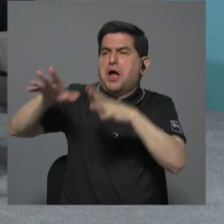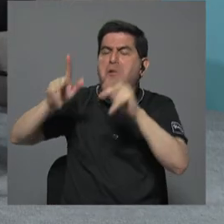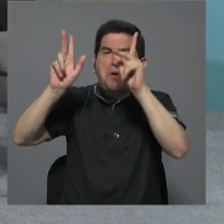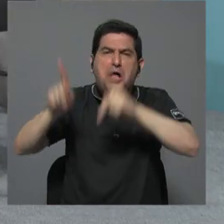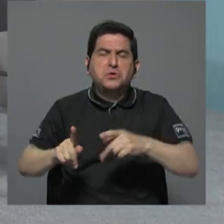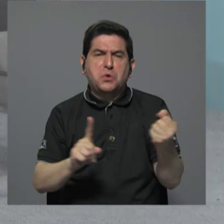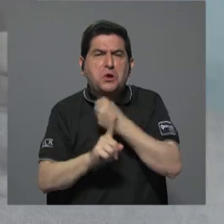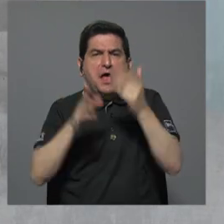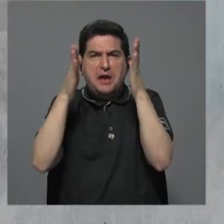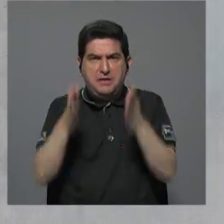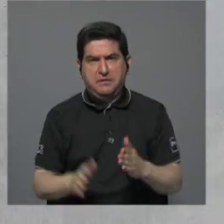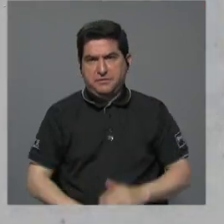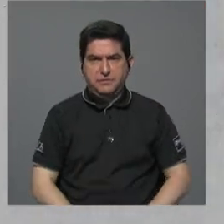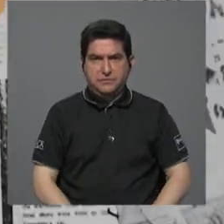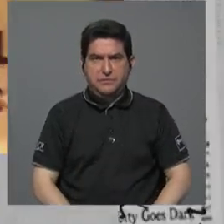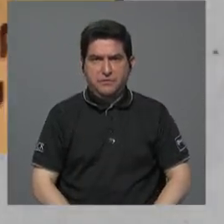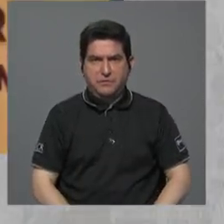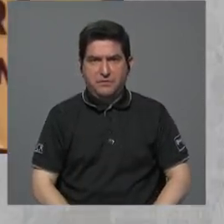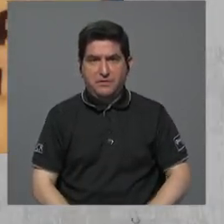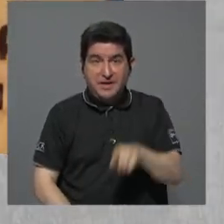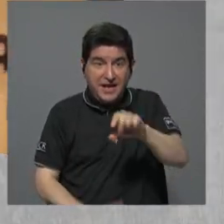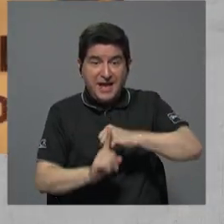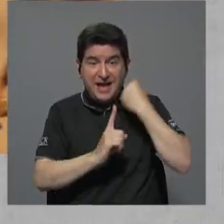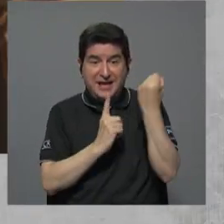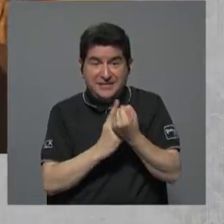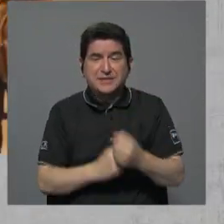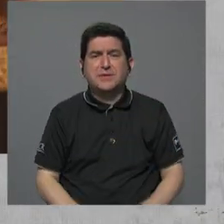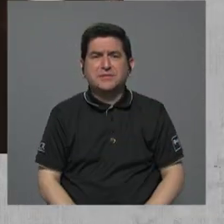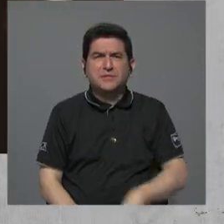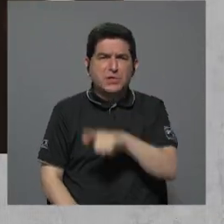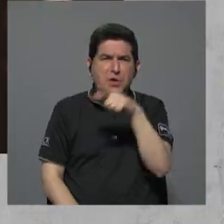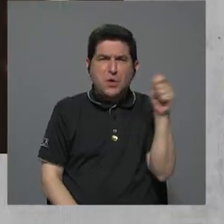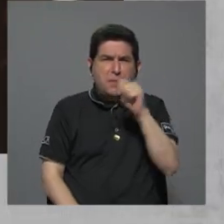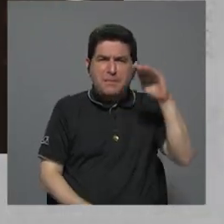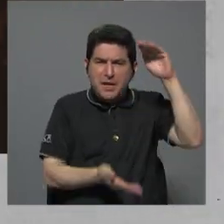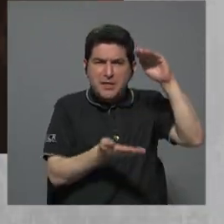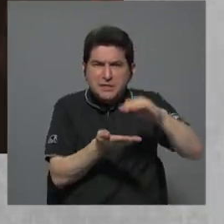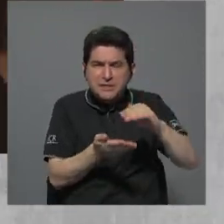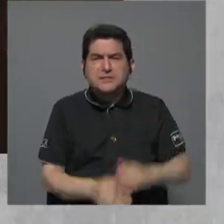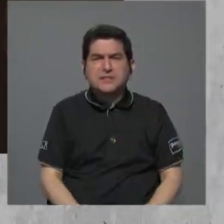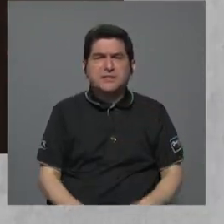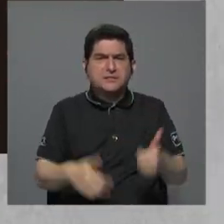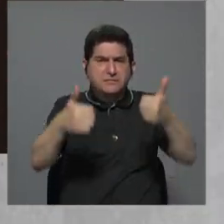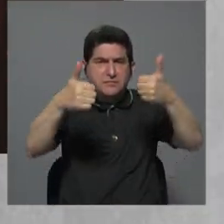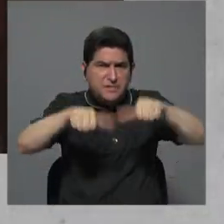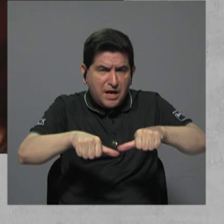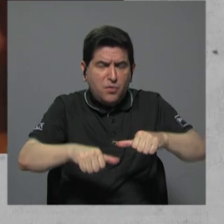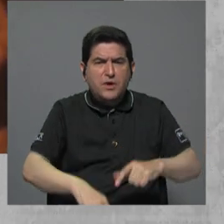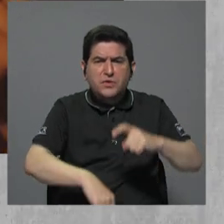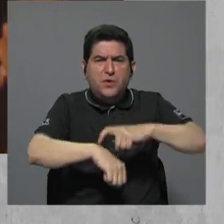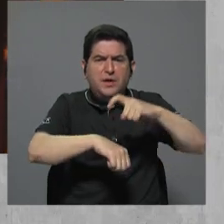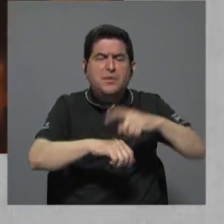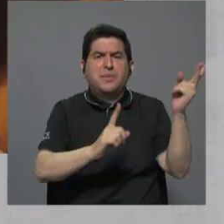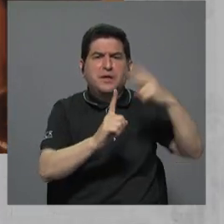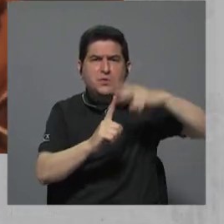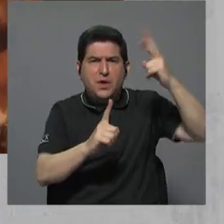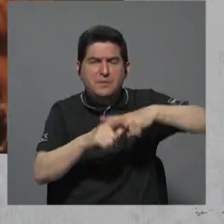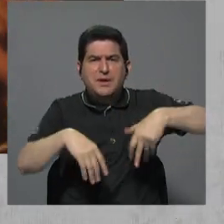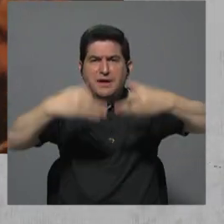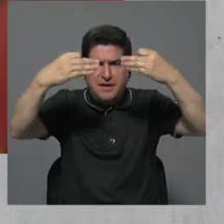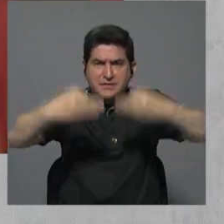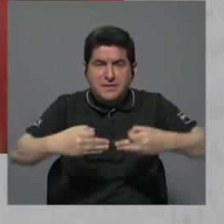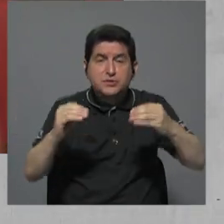personas agresoras, en fin, eso es lo que nos muestra. Sí, son meses de mayor caída que coinciden en momentos en que se aplicaron las medidas